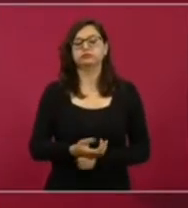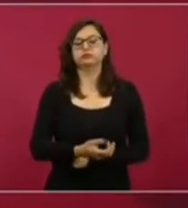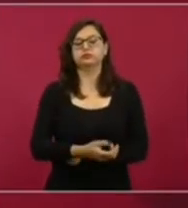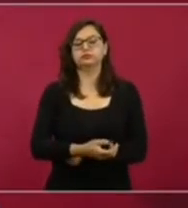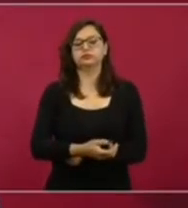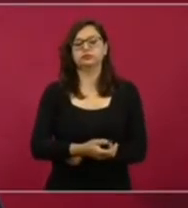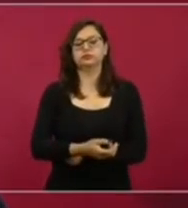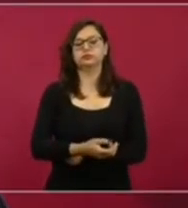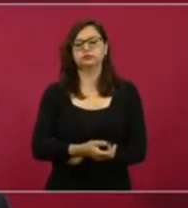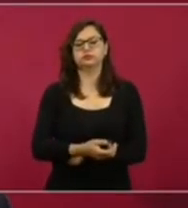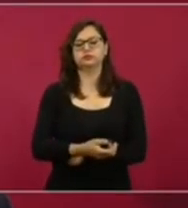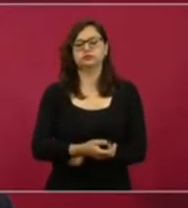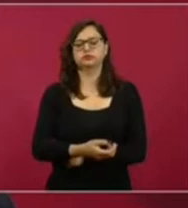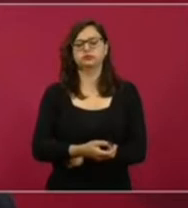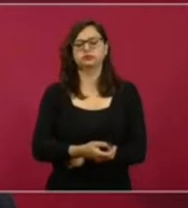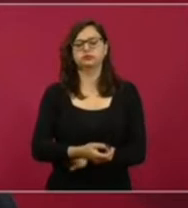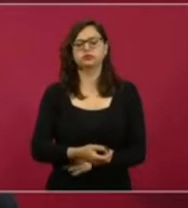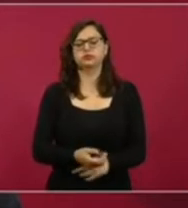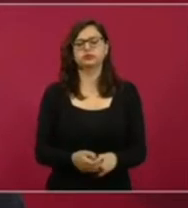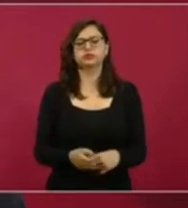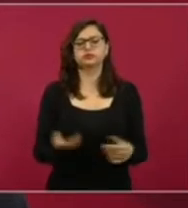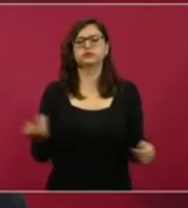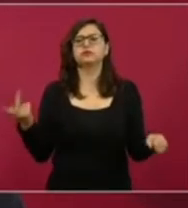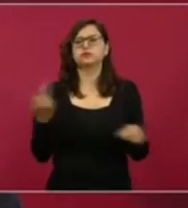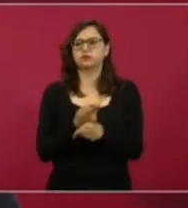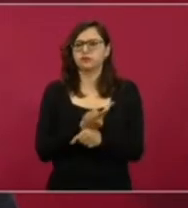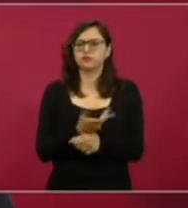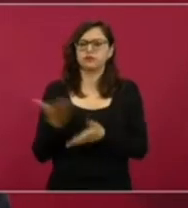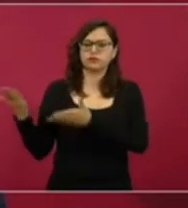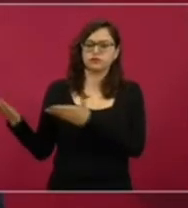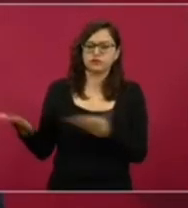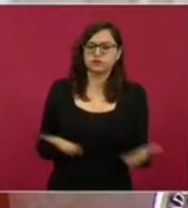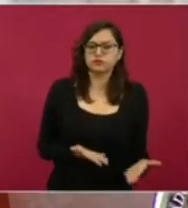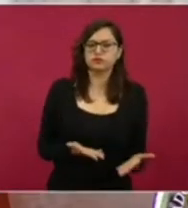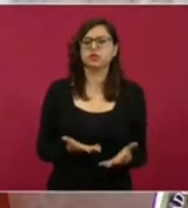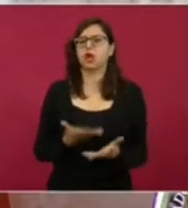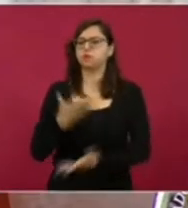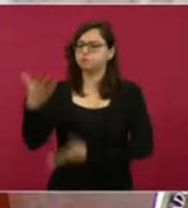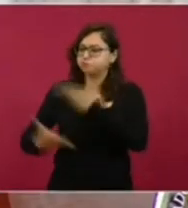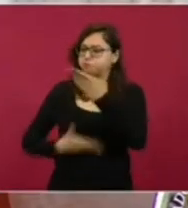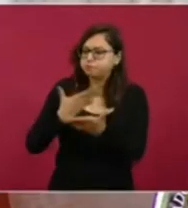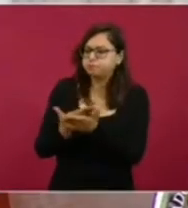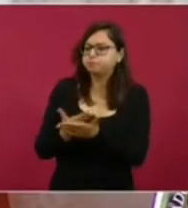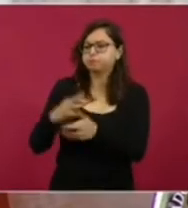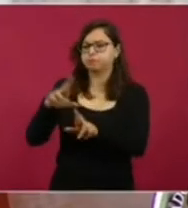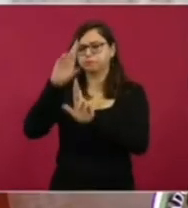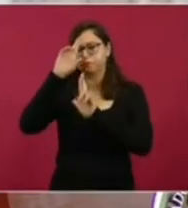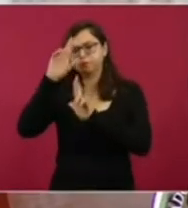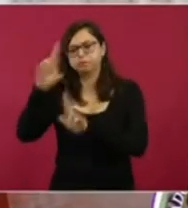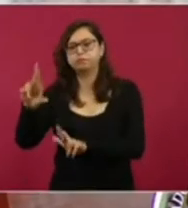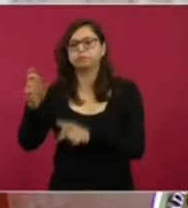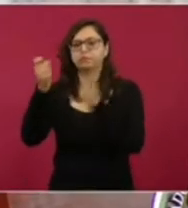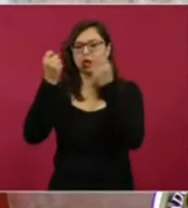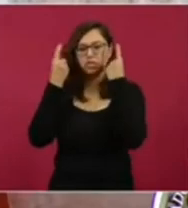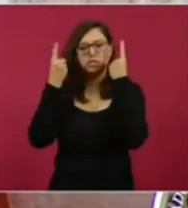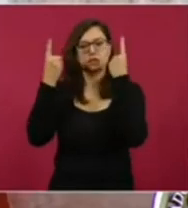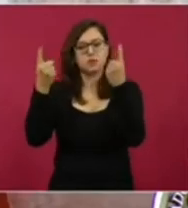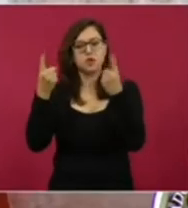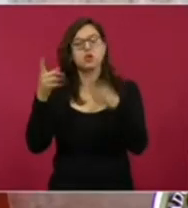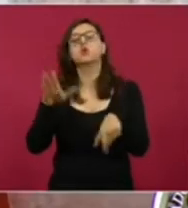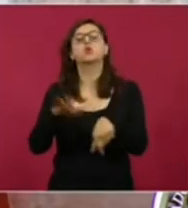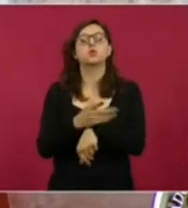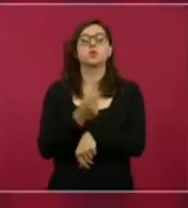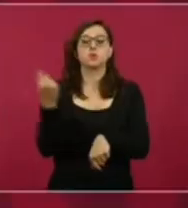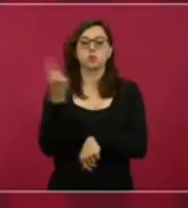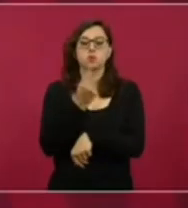con respeto, con admiración, porque él